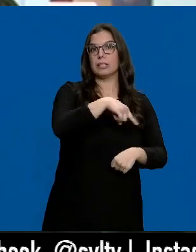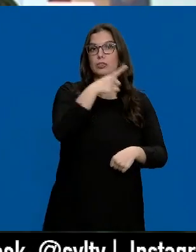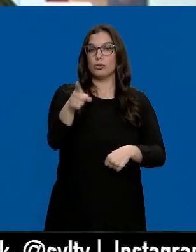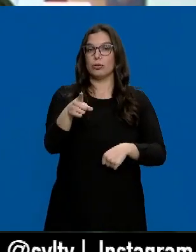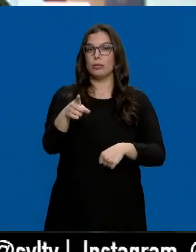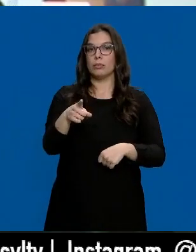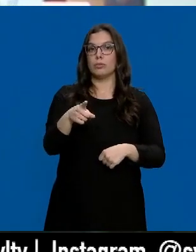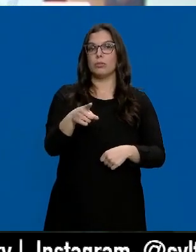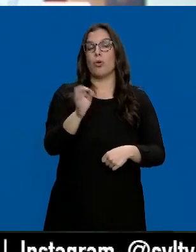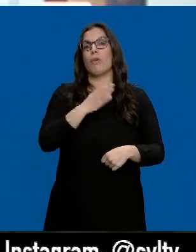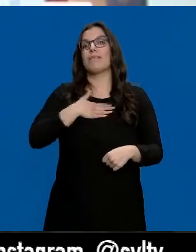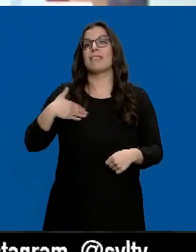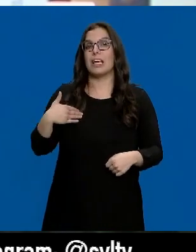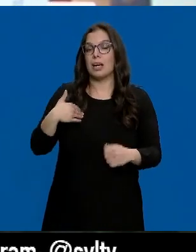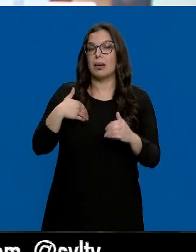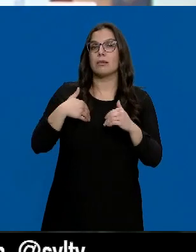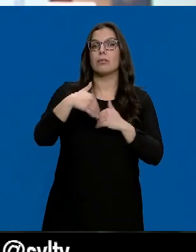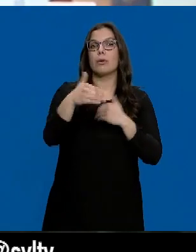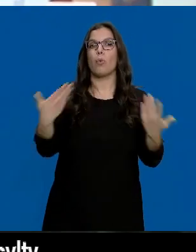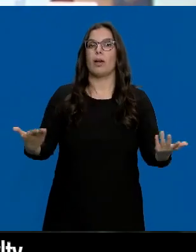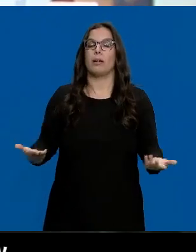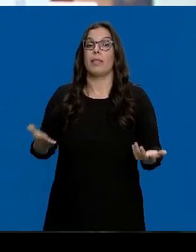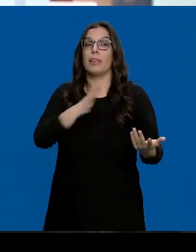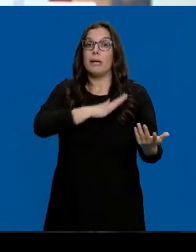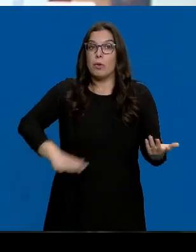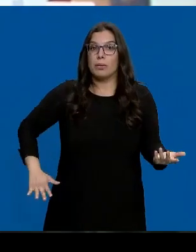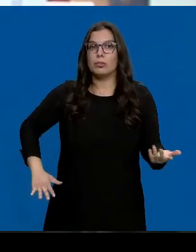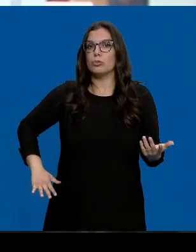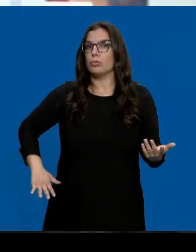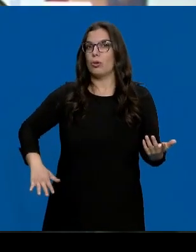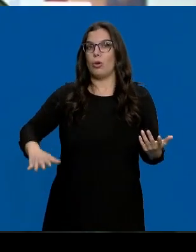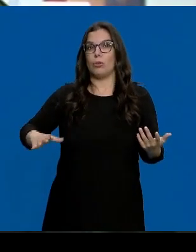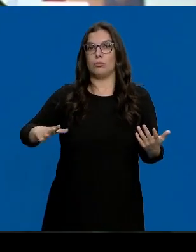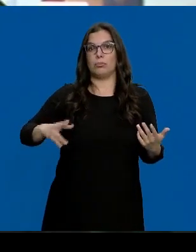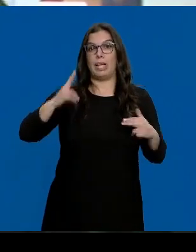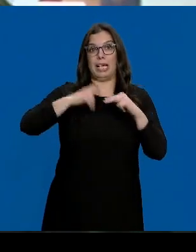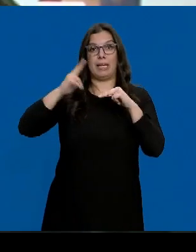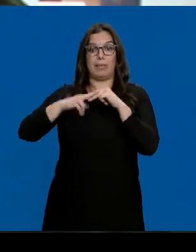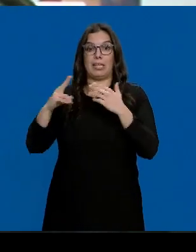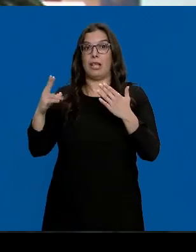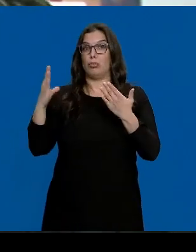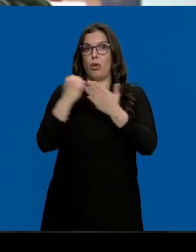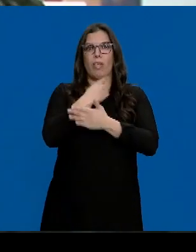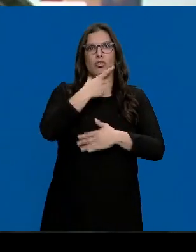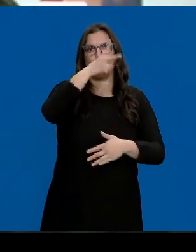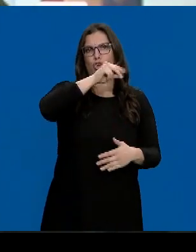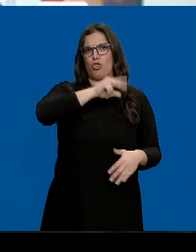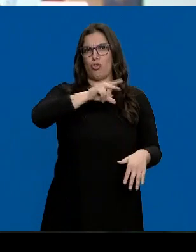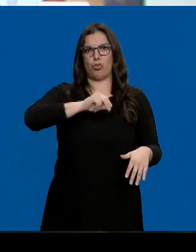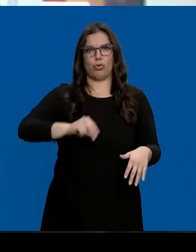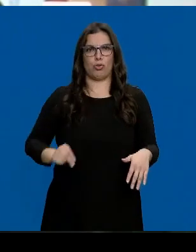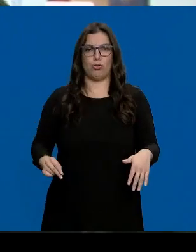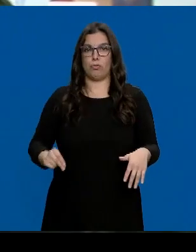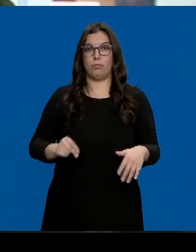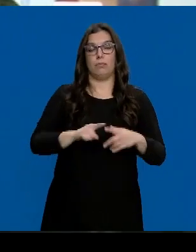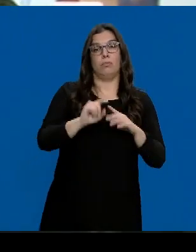de Presupuestos o pretenden aprobar en el Pleno de Presupuestos. De momento, todas han sido tumbadas por estos dos partidos, de momento han